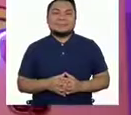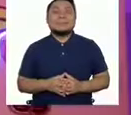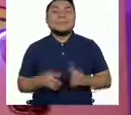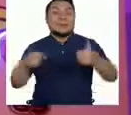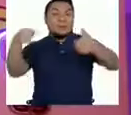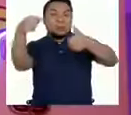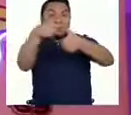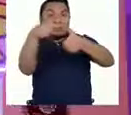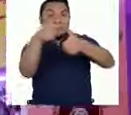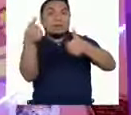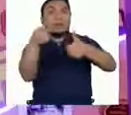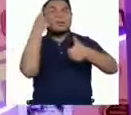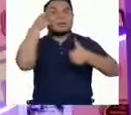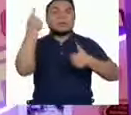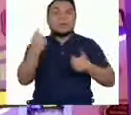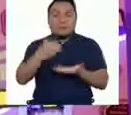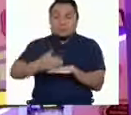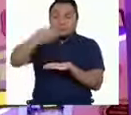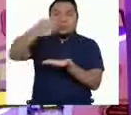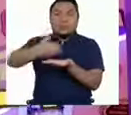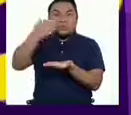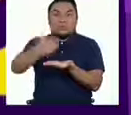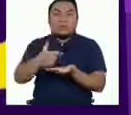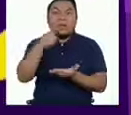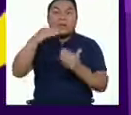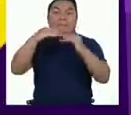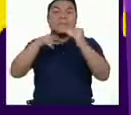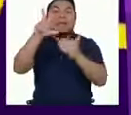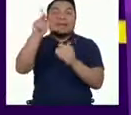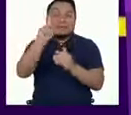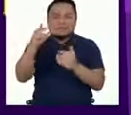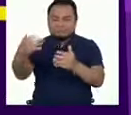Consigue una botella plástica de menos de 3 litros.